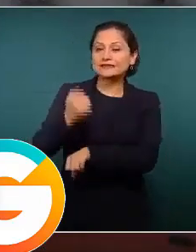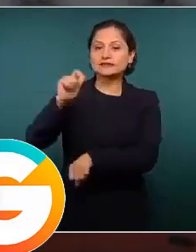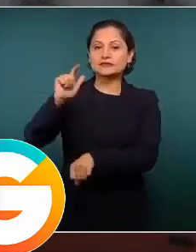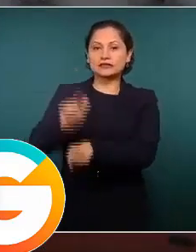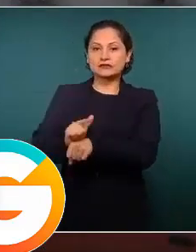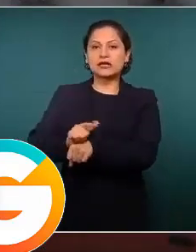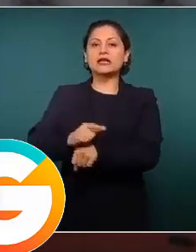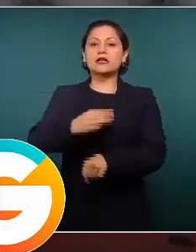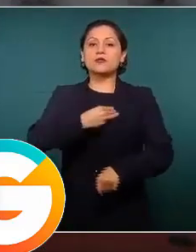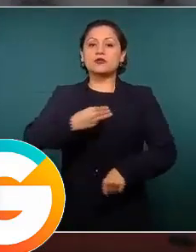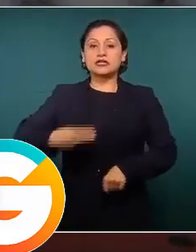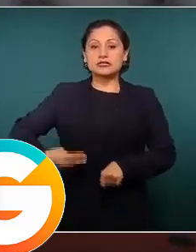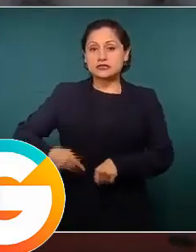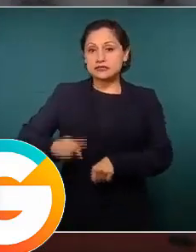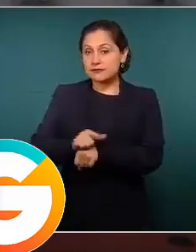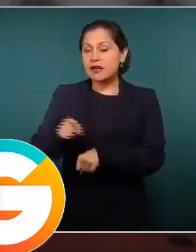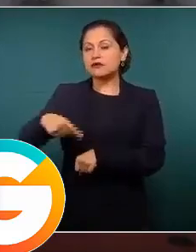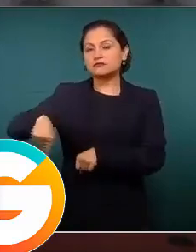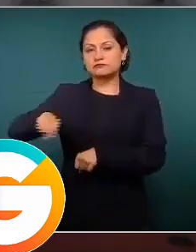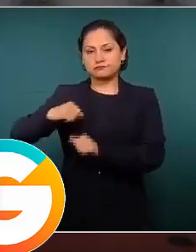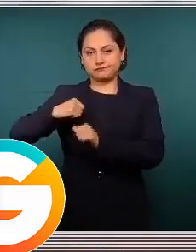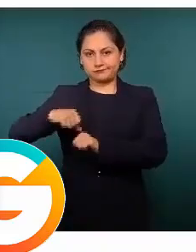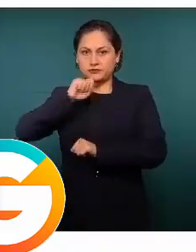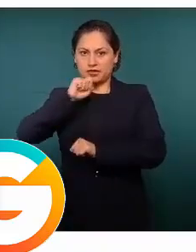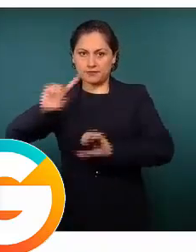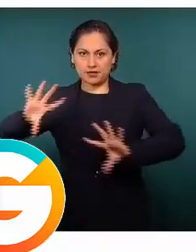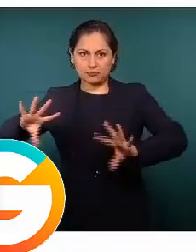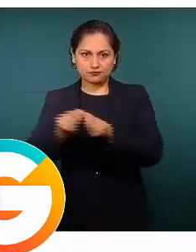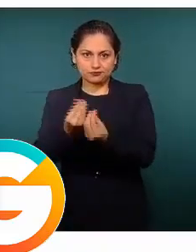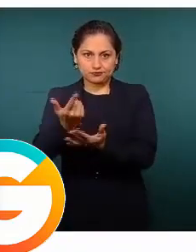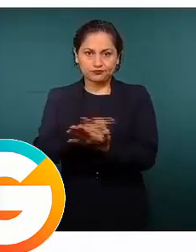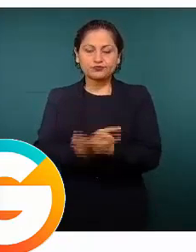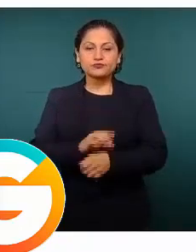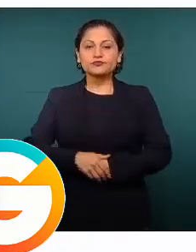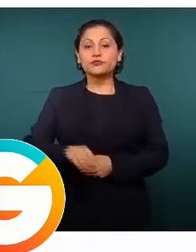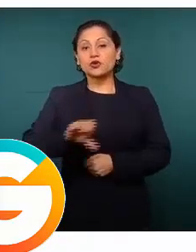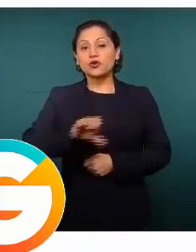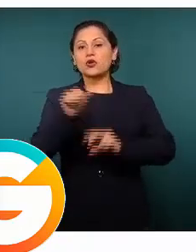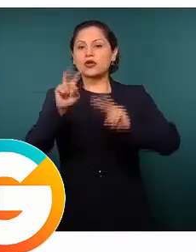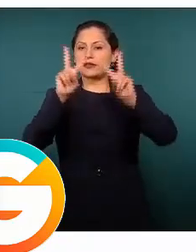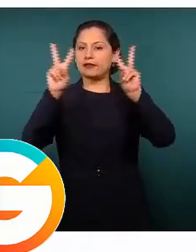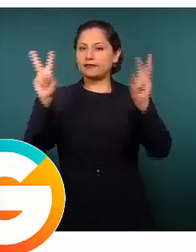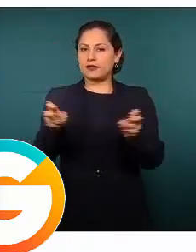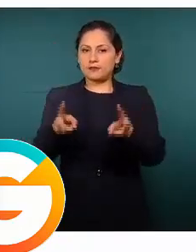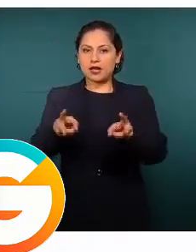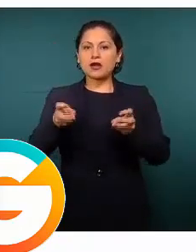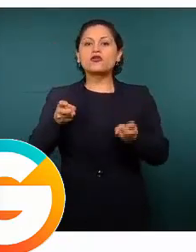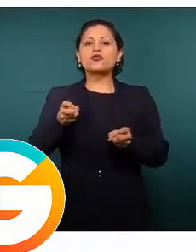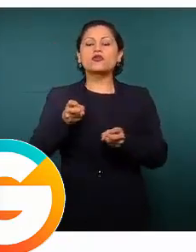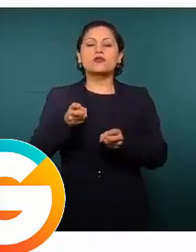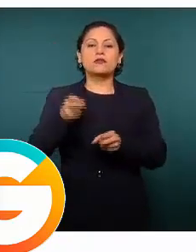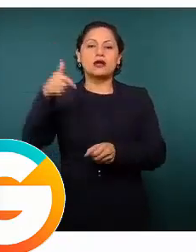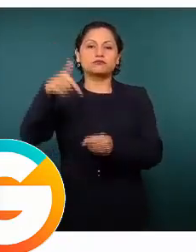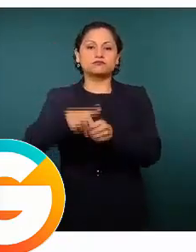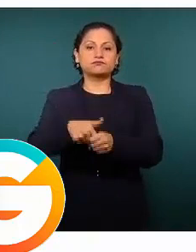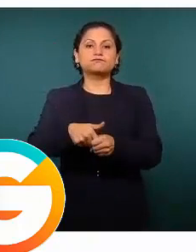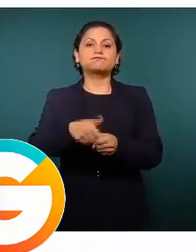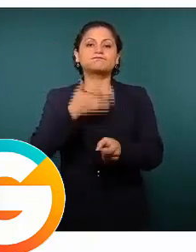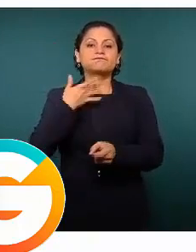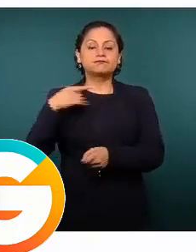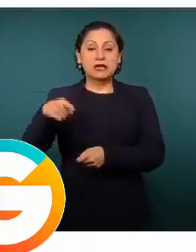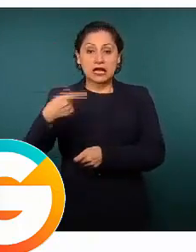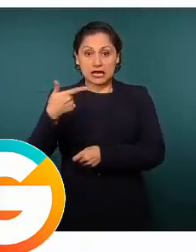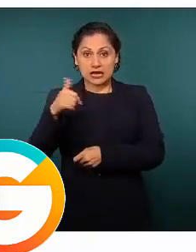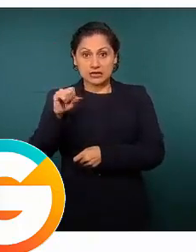municipal. El robo de hidrocarburos, aquí vemos en la lámina los ductos, el ducto de gasolina